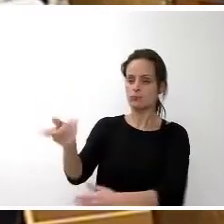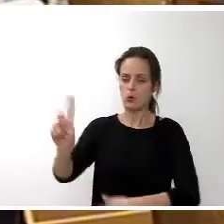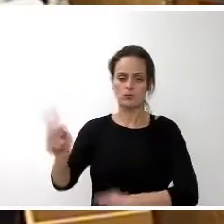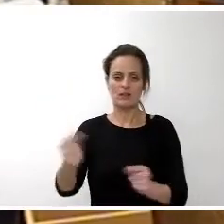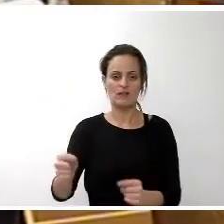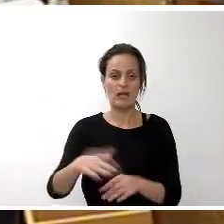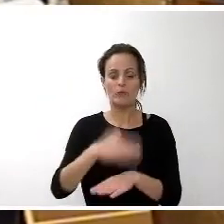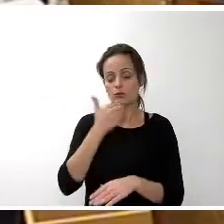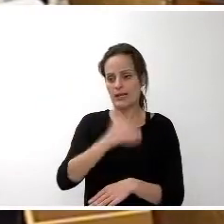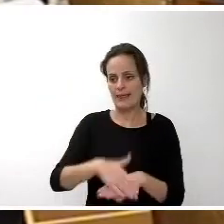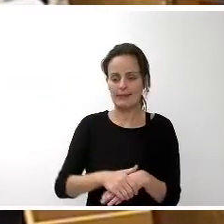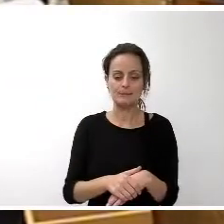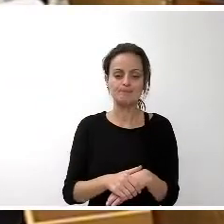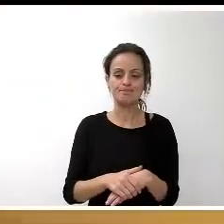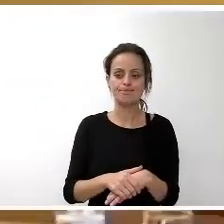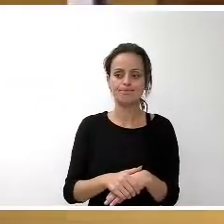gracias gracias